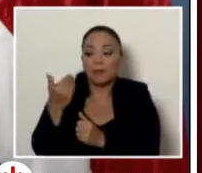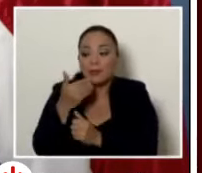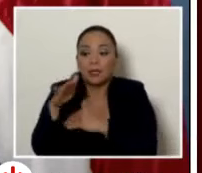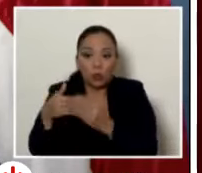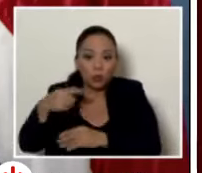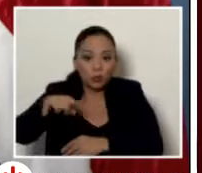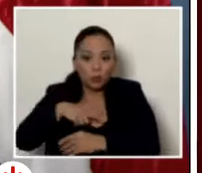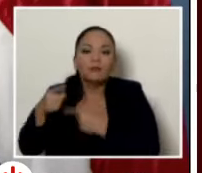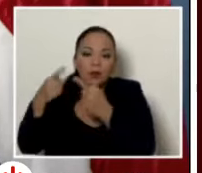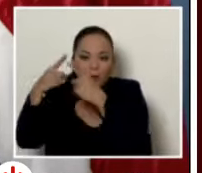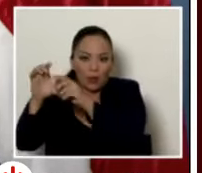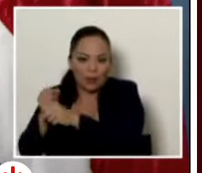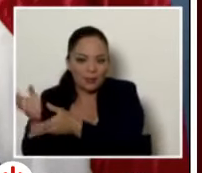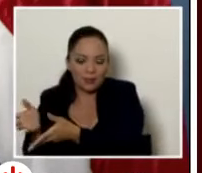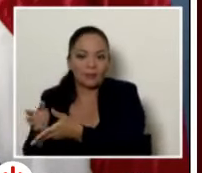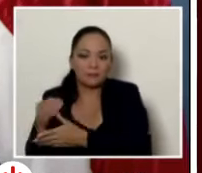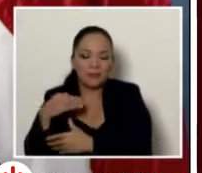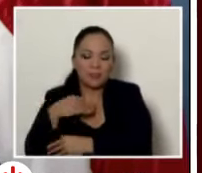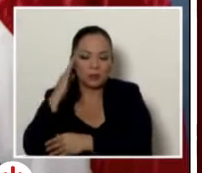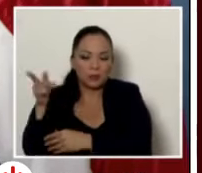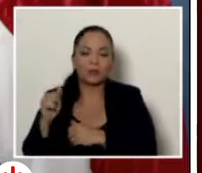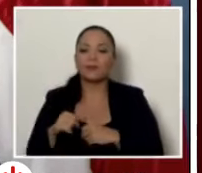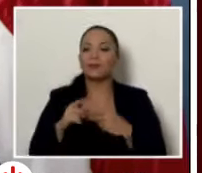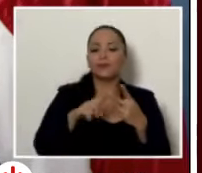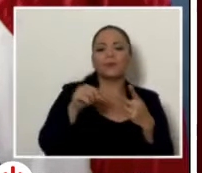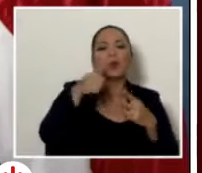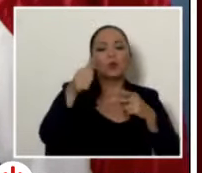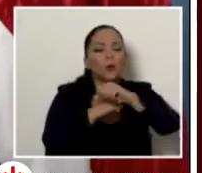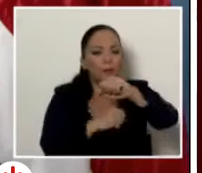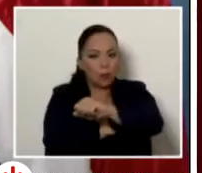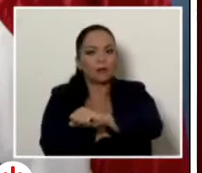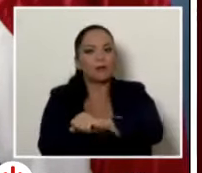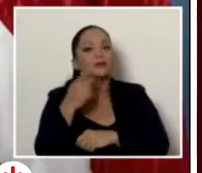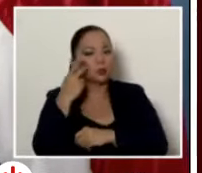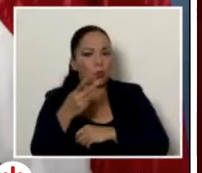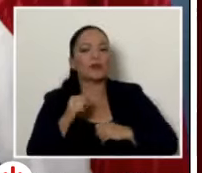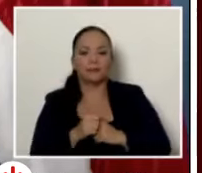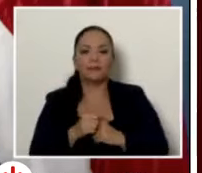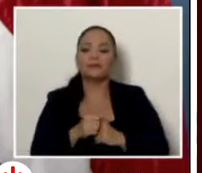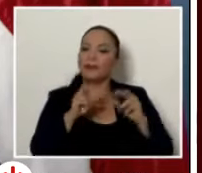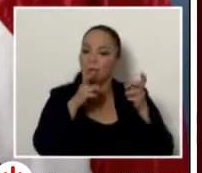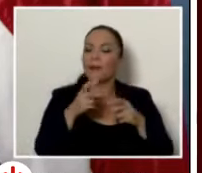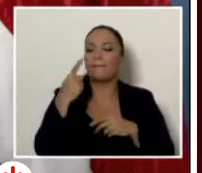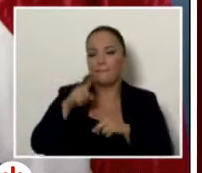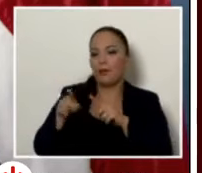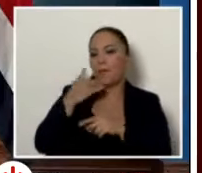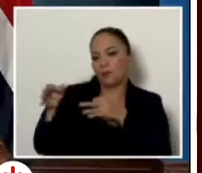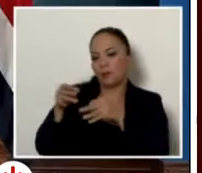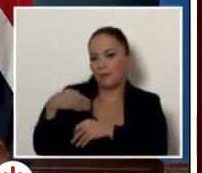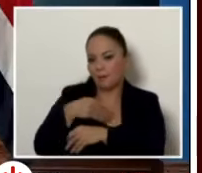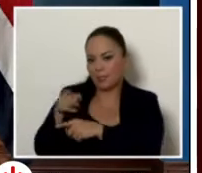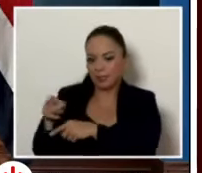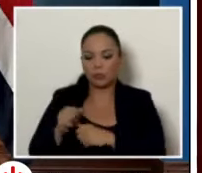sobre el otro puente entiendo el caso he visto ya vi el material pero se lo dejo al ministro gracias ok entonces